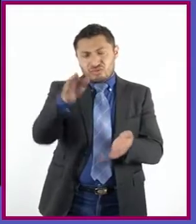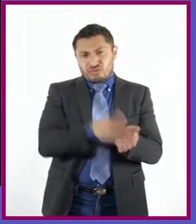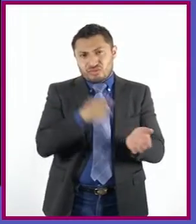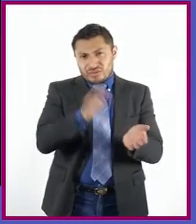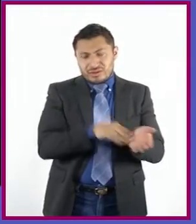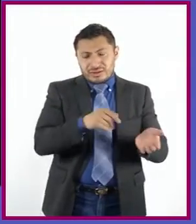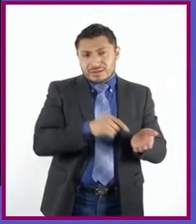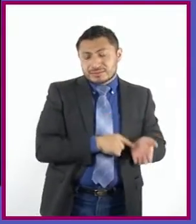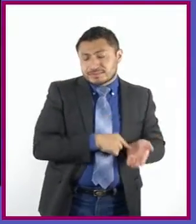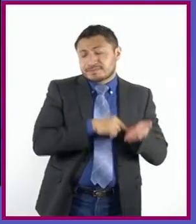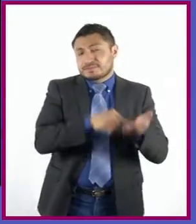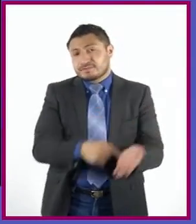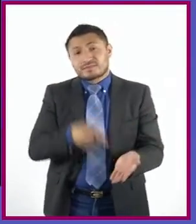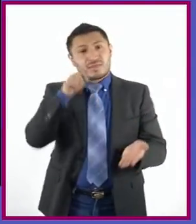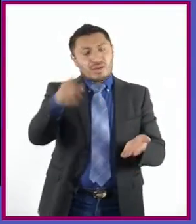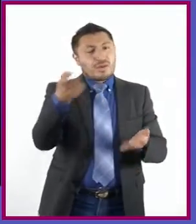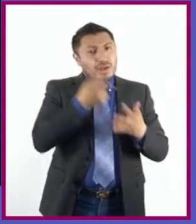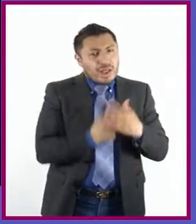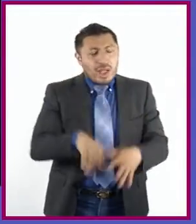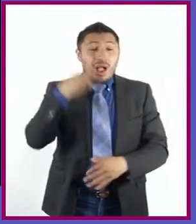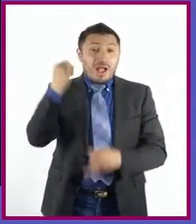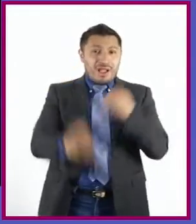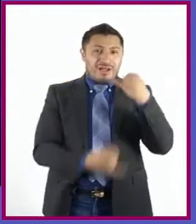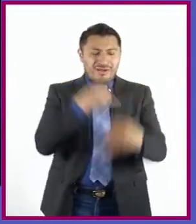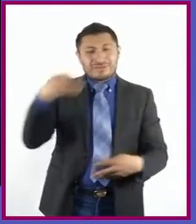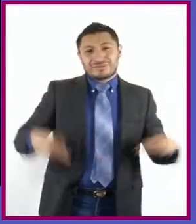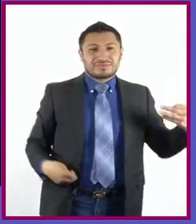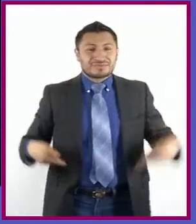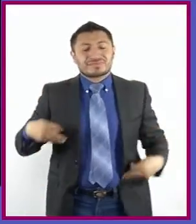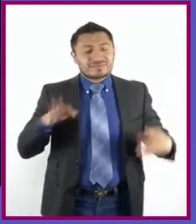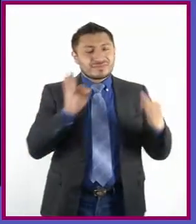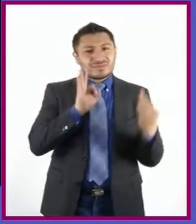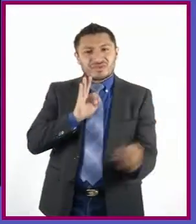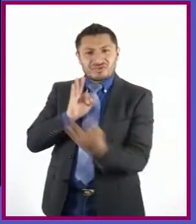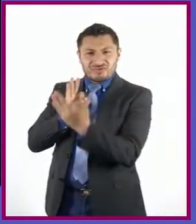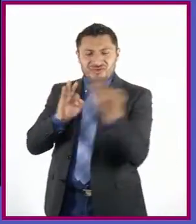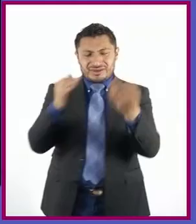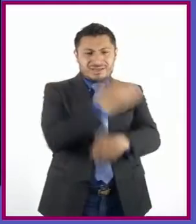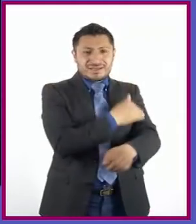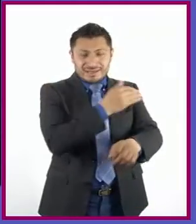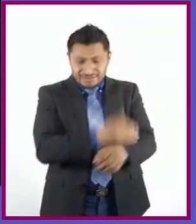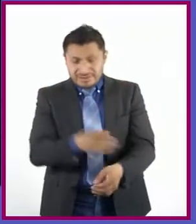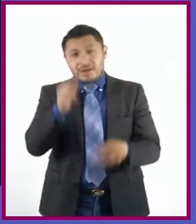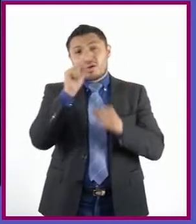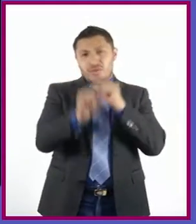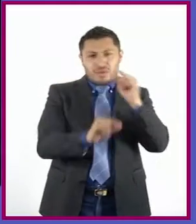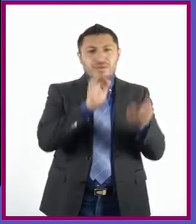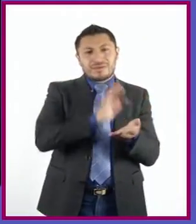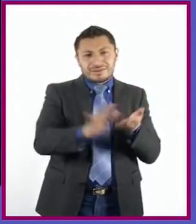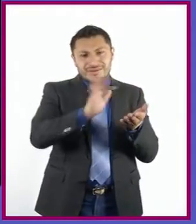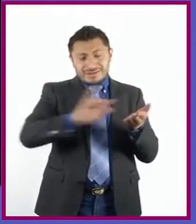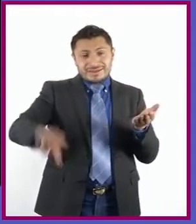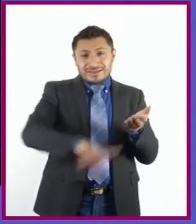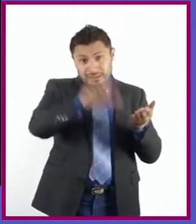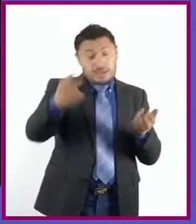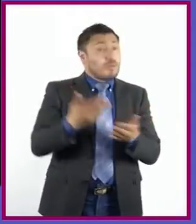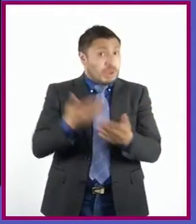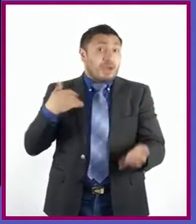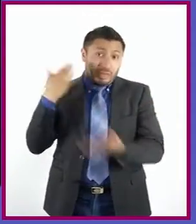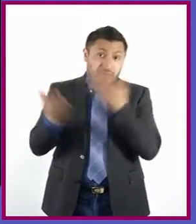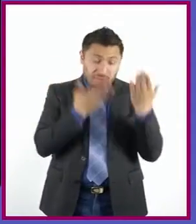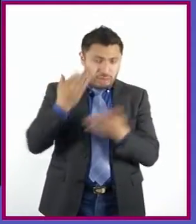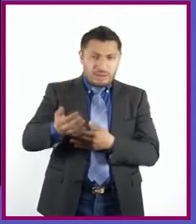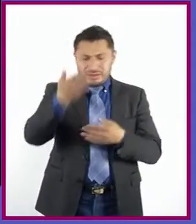y que empiecen a jugar al teatro frente a sus compañeros. Que lo vayan leyendo, pero después de estudiarlo. Que